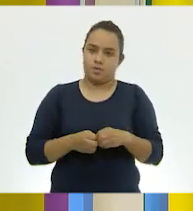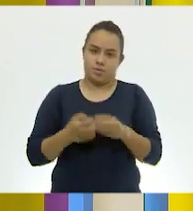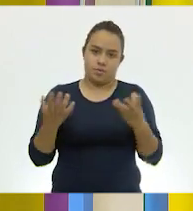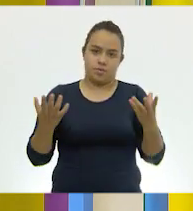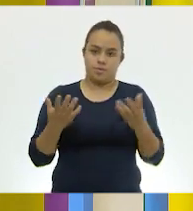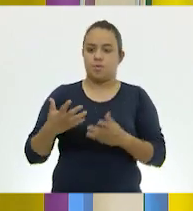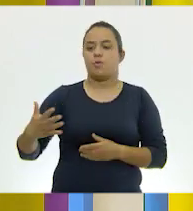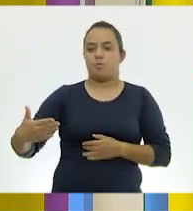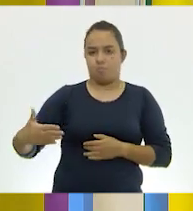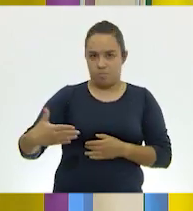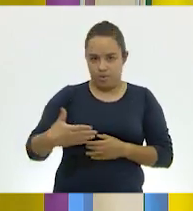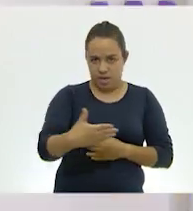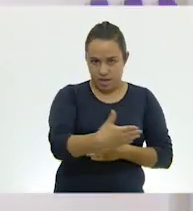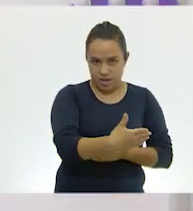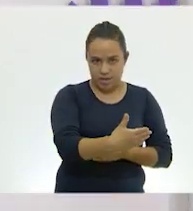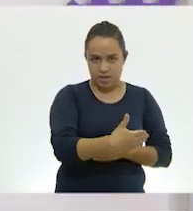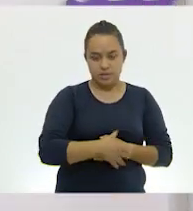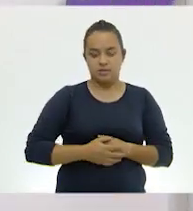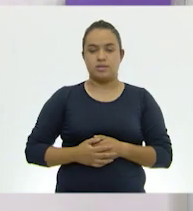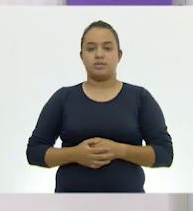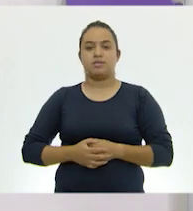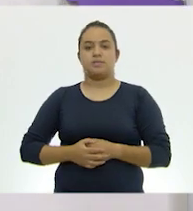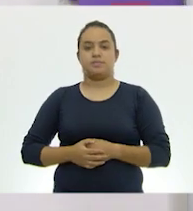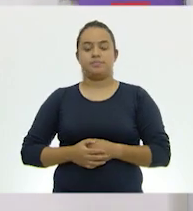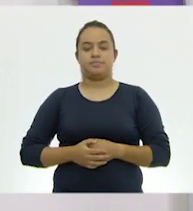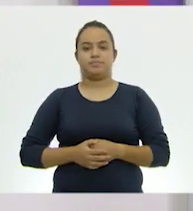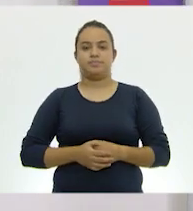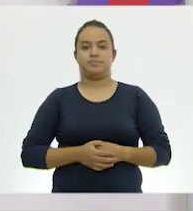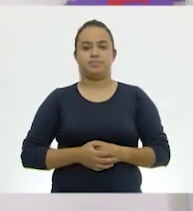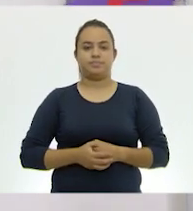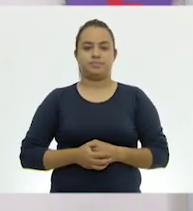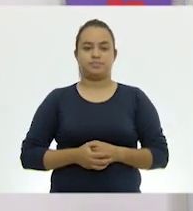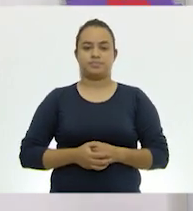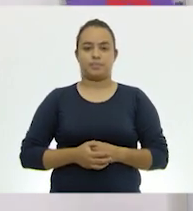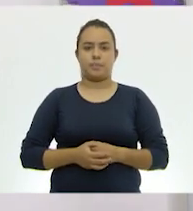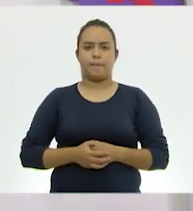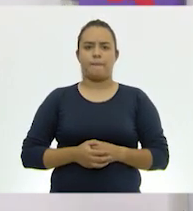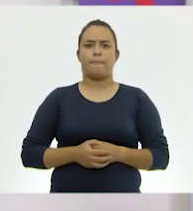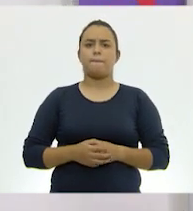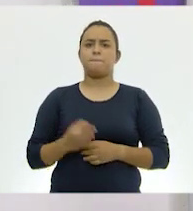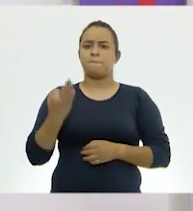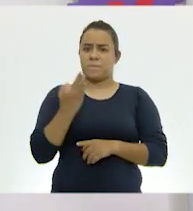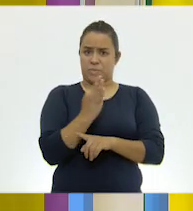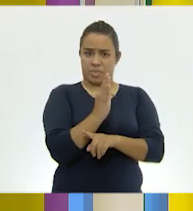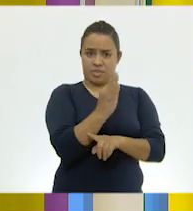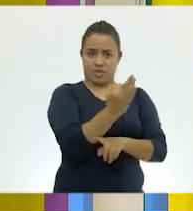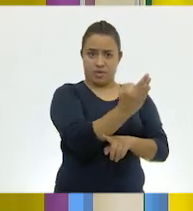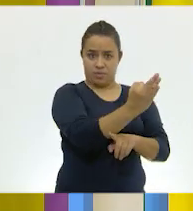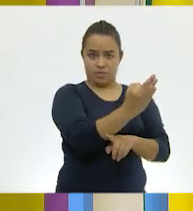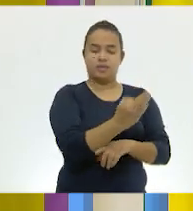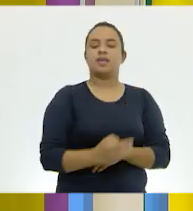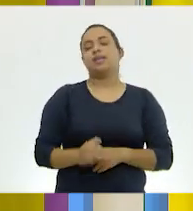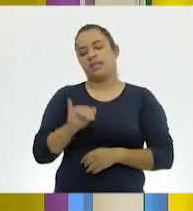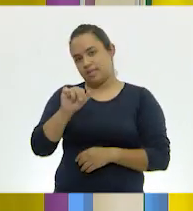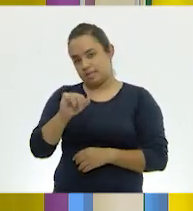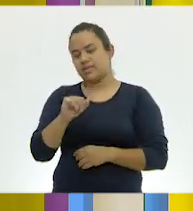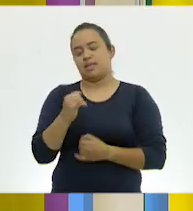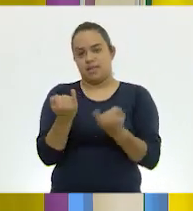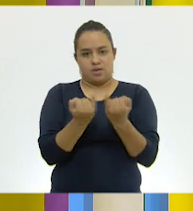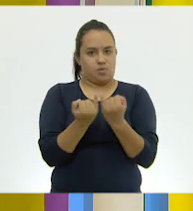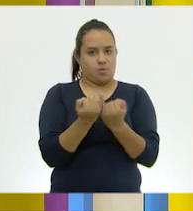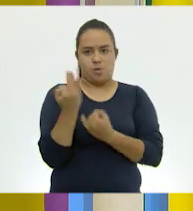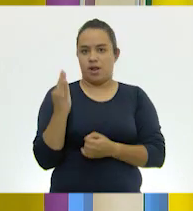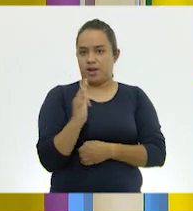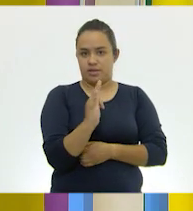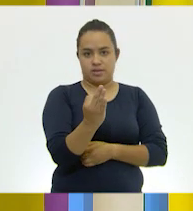Obviamente, peces. Muy bien, muy bien. peces. ¿Los tiburones tienen branqueas? Los tiburones también, por supuesto.